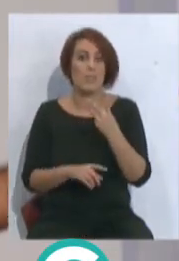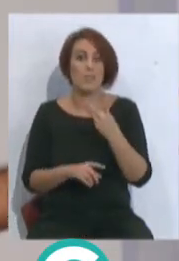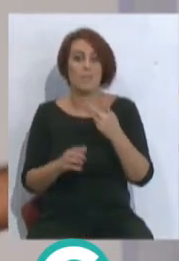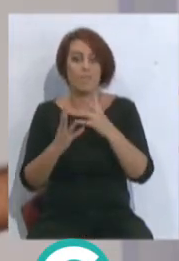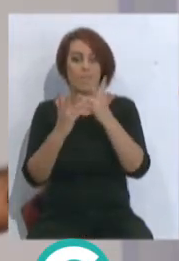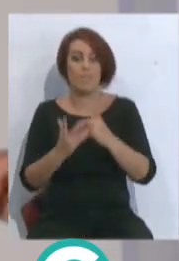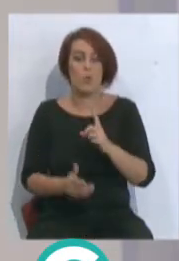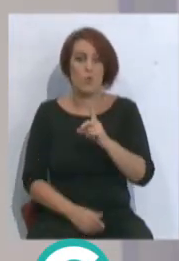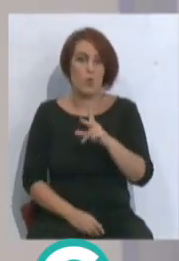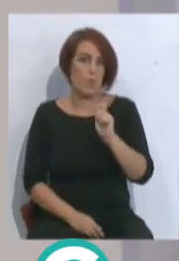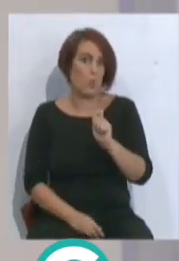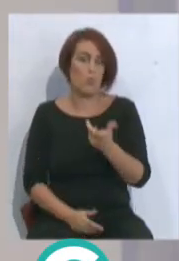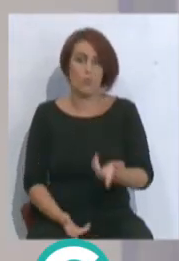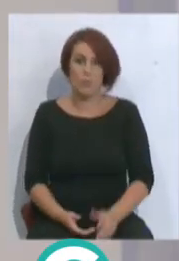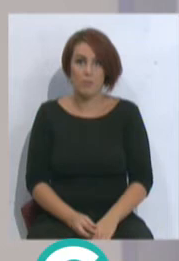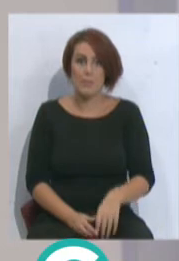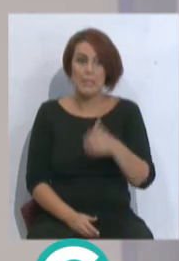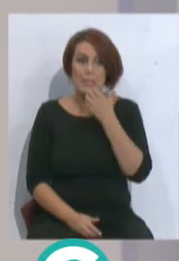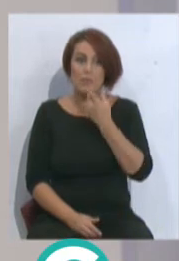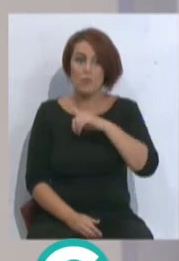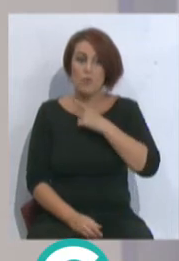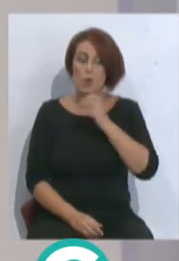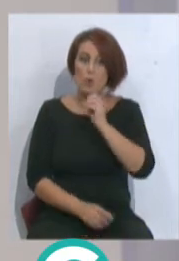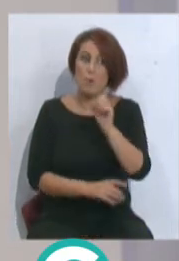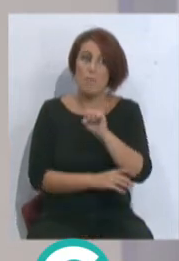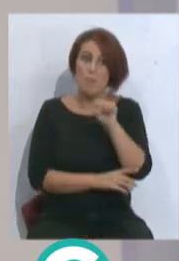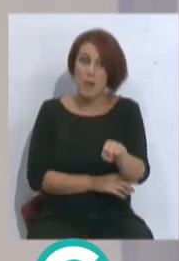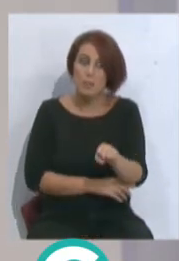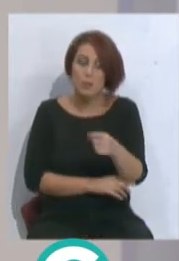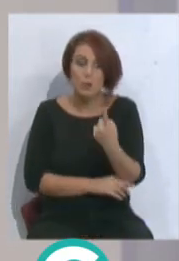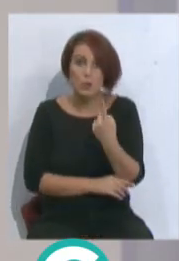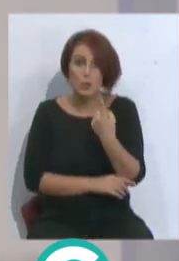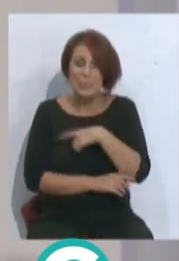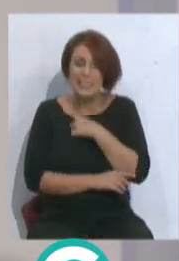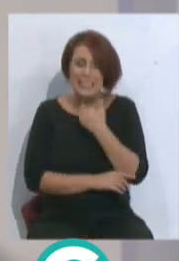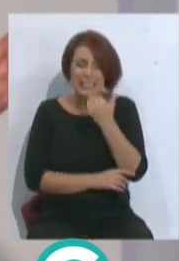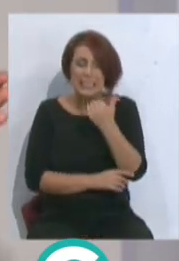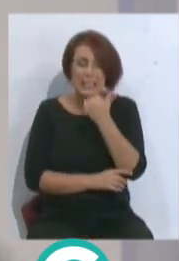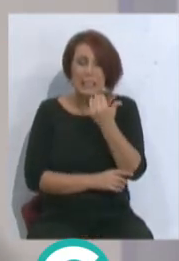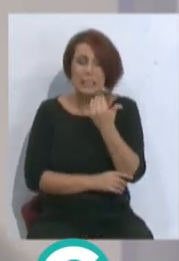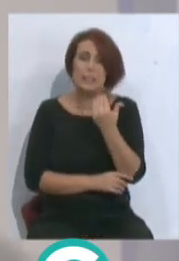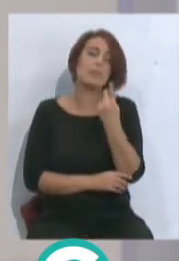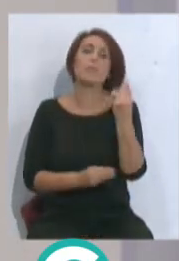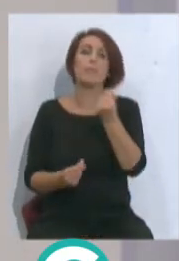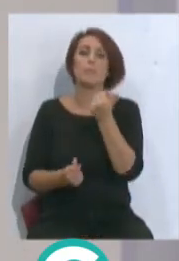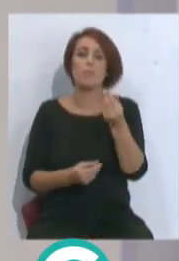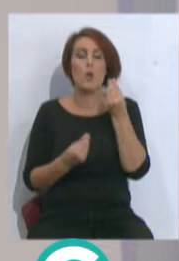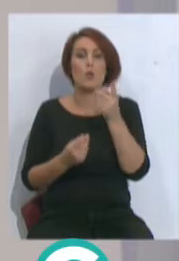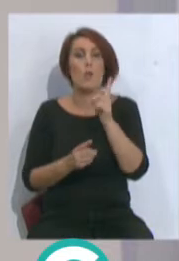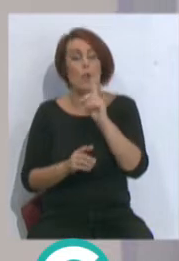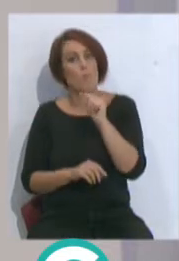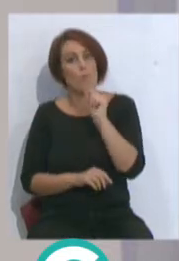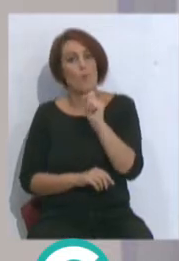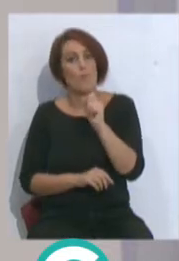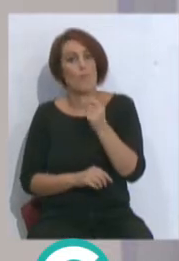Pero coincido con Ángel también. Si nosotros hubiéramos ganado Sosuna, que lo teníamos en la mano, no es que hayamos mejorado en sensaciones, pero sin puntuación.